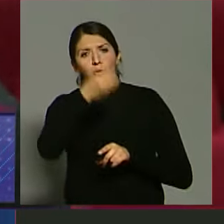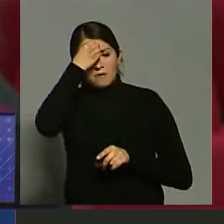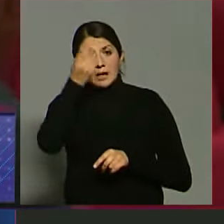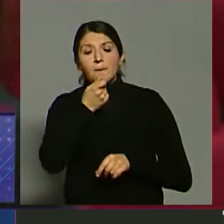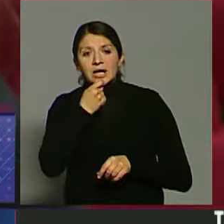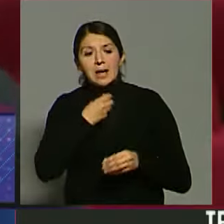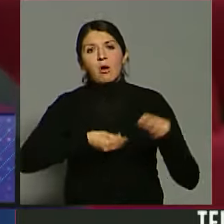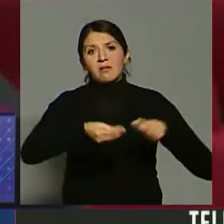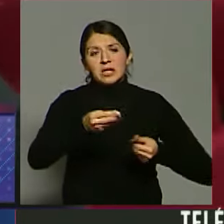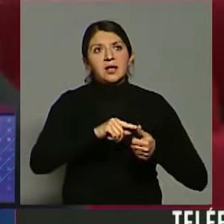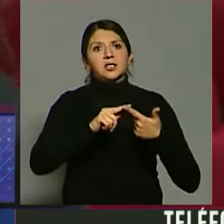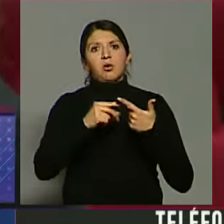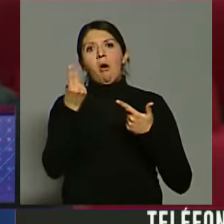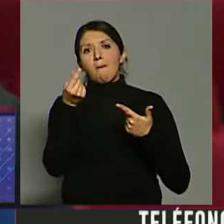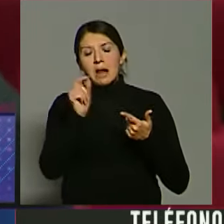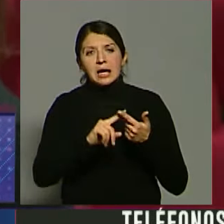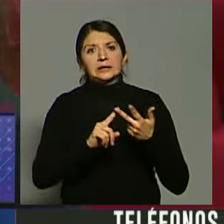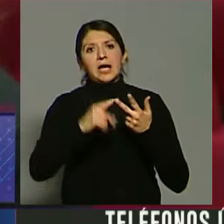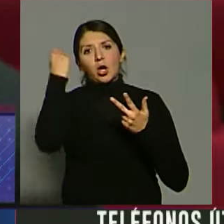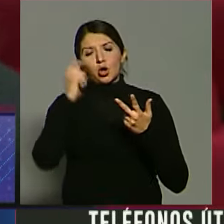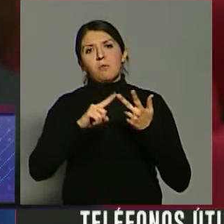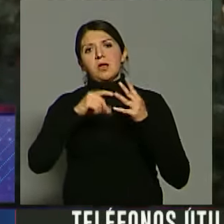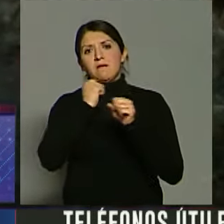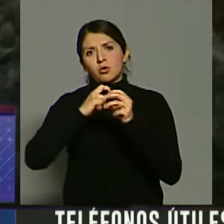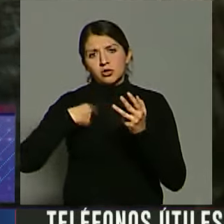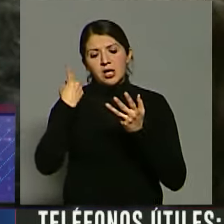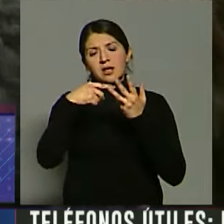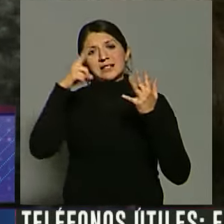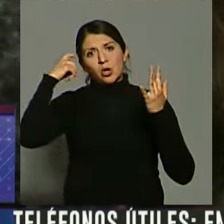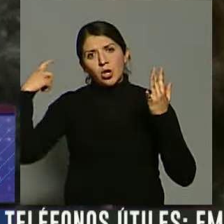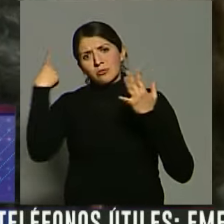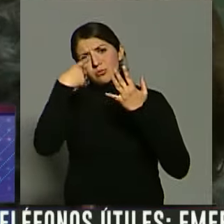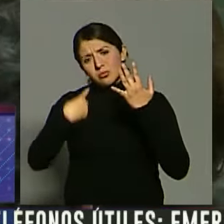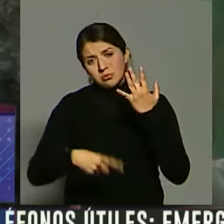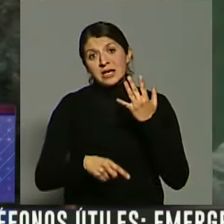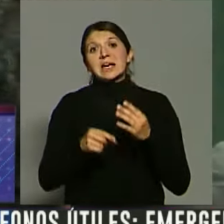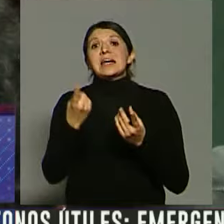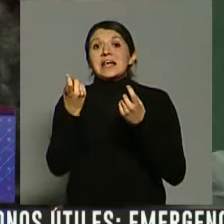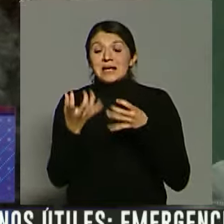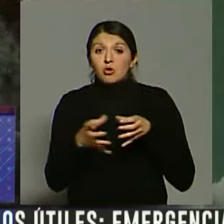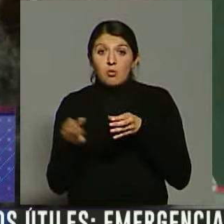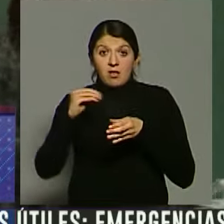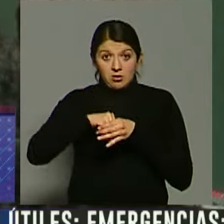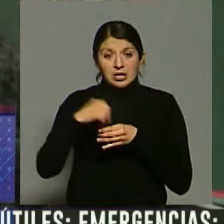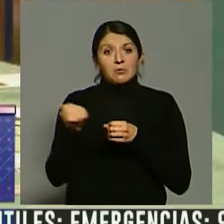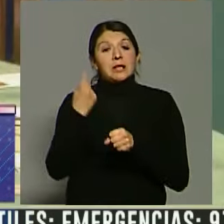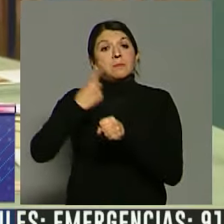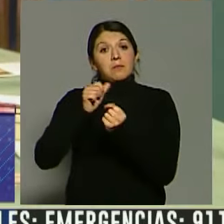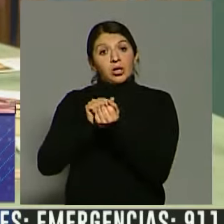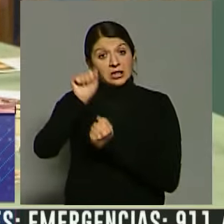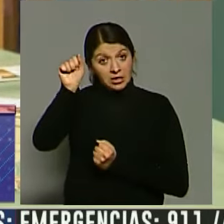administración, finanzas, logística, economía, trabajo social, psicología. Para postular, en general, tenés que tener una titulación